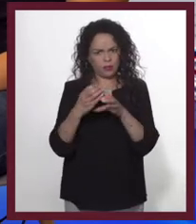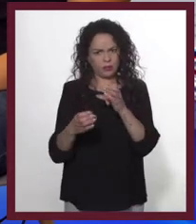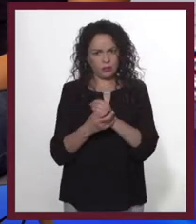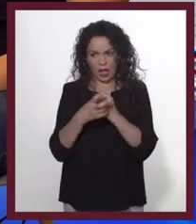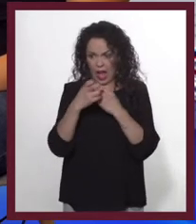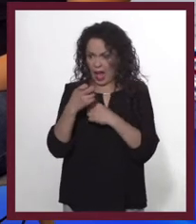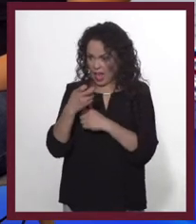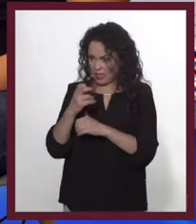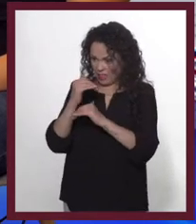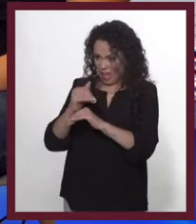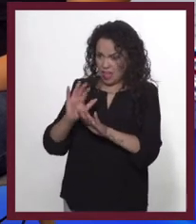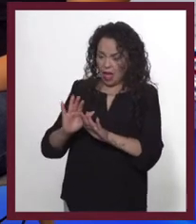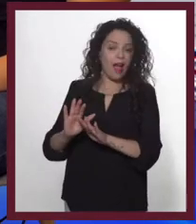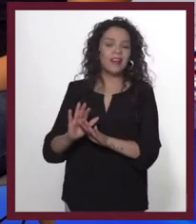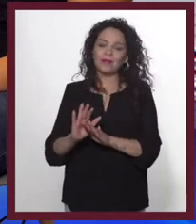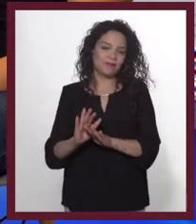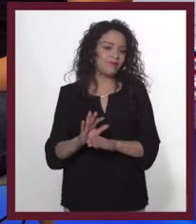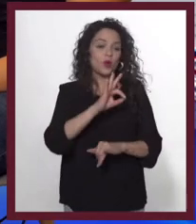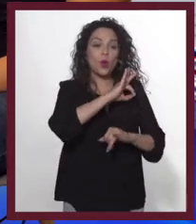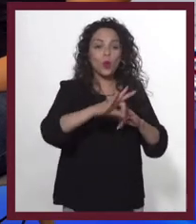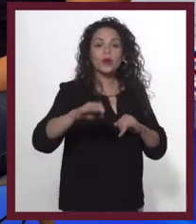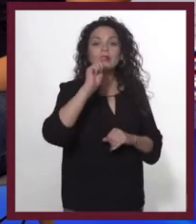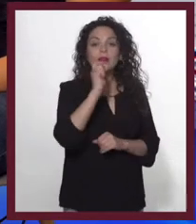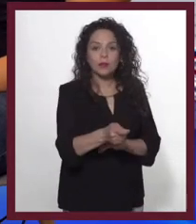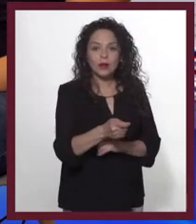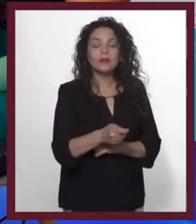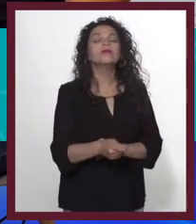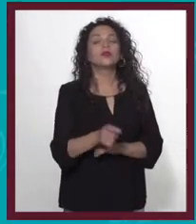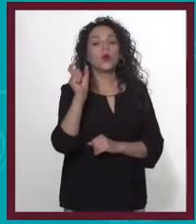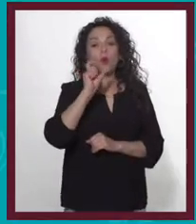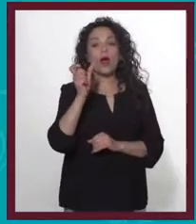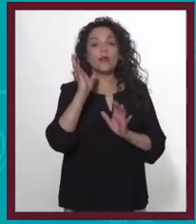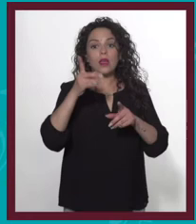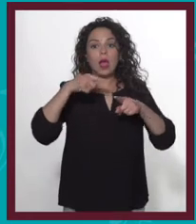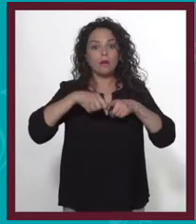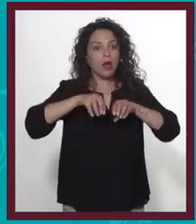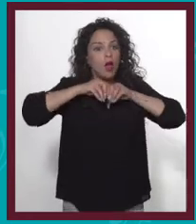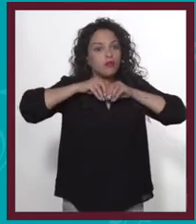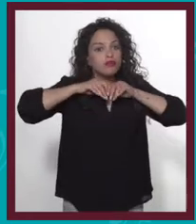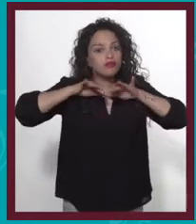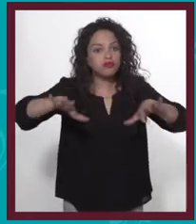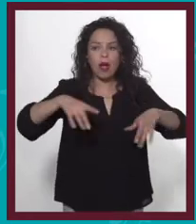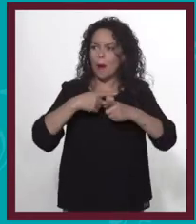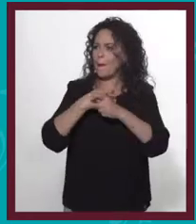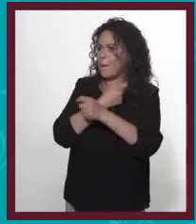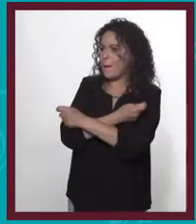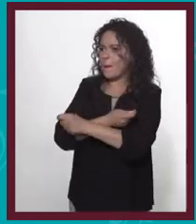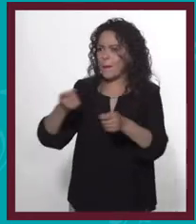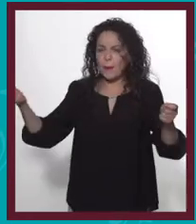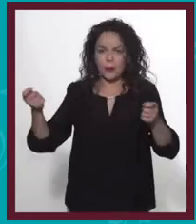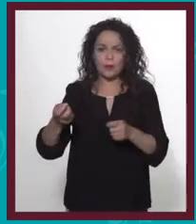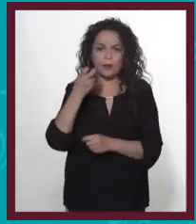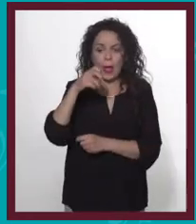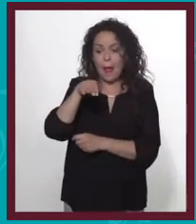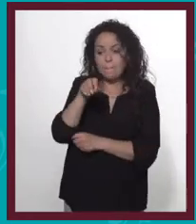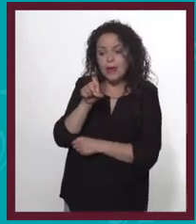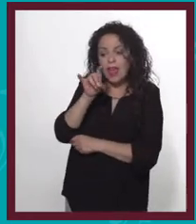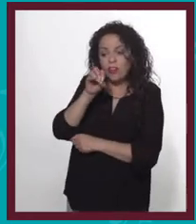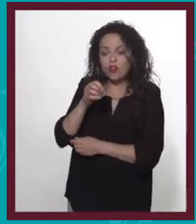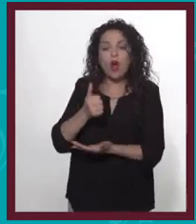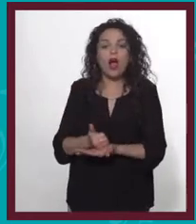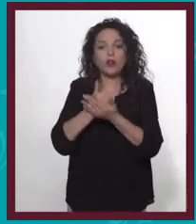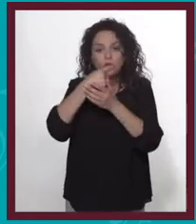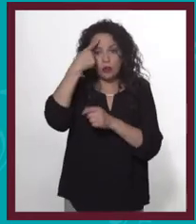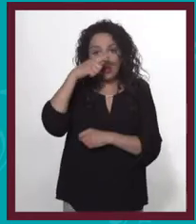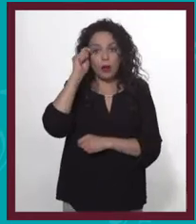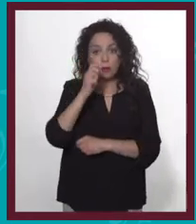¡Cuánta cosa! Y no acaba ahí. La parte final del proceso es cuando esto se hace público. Para eso existen los medios que son los